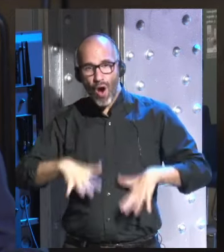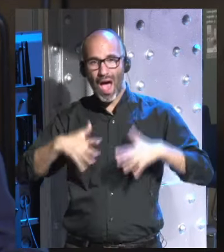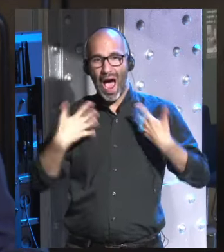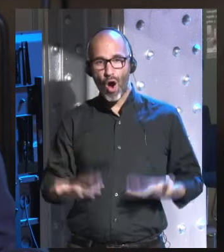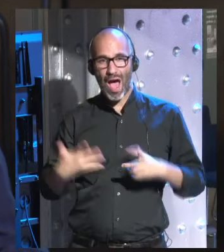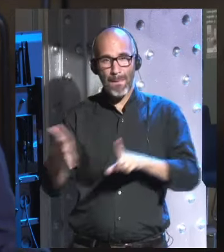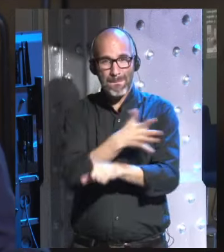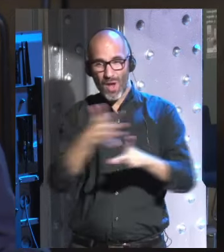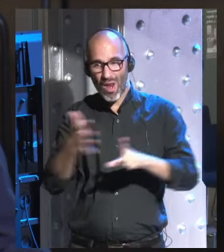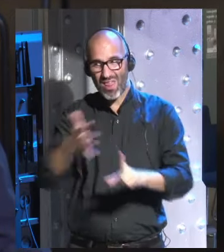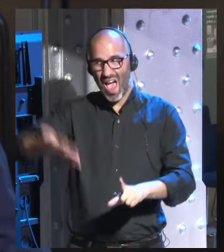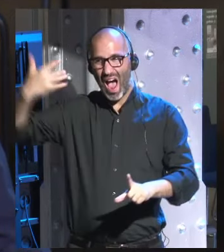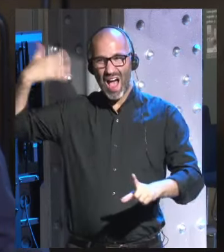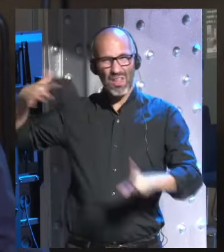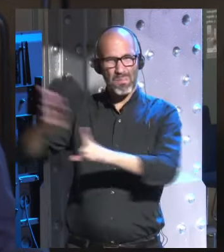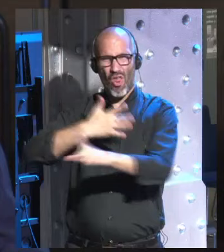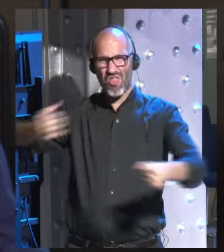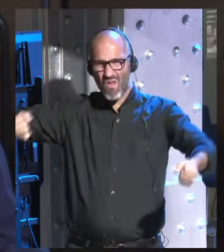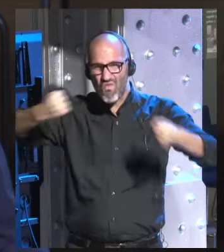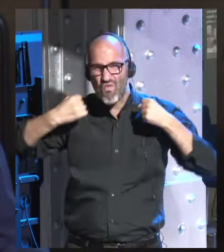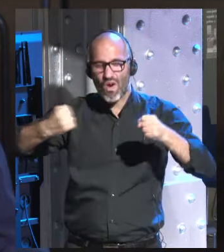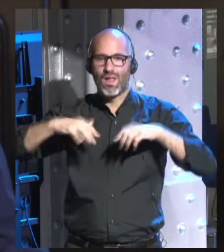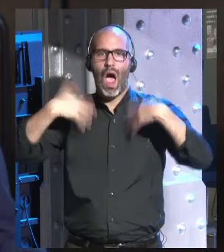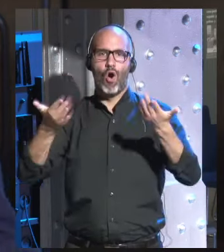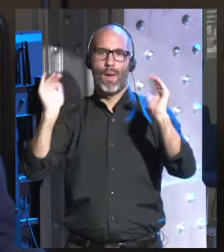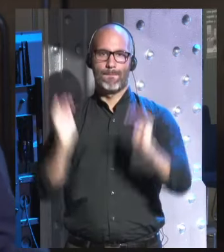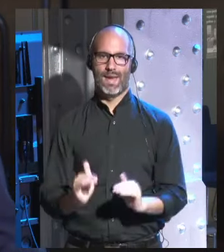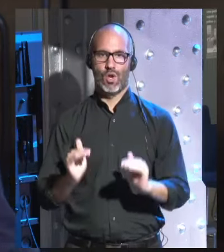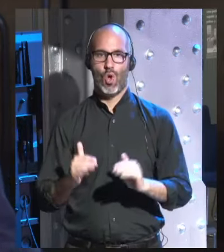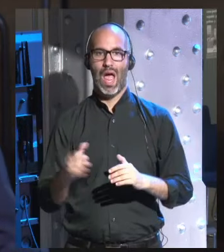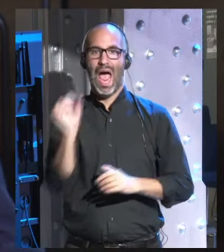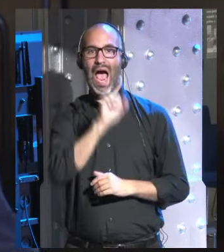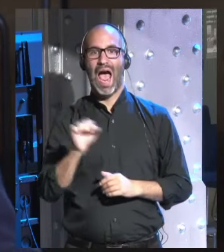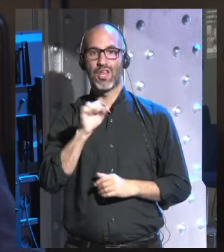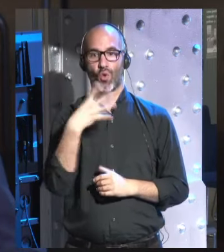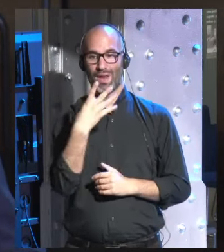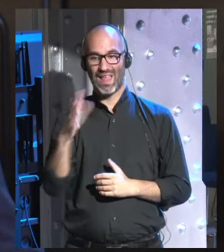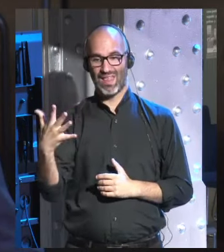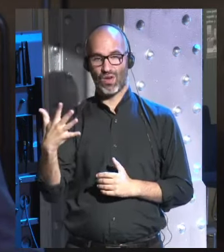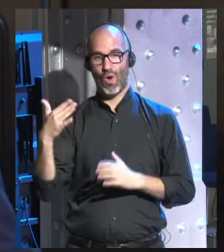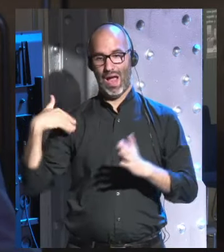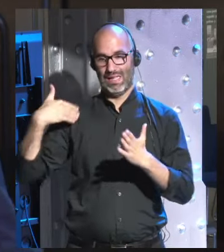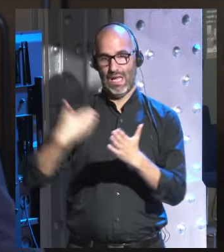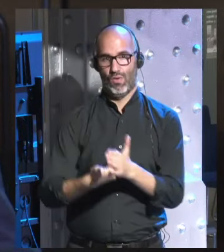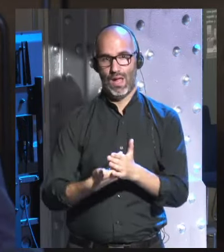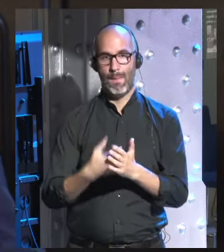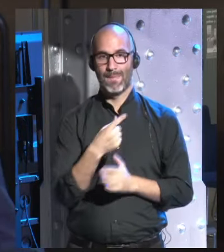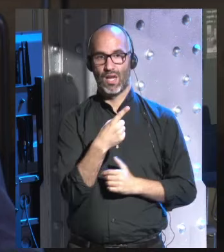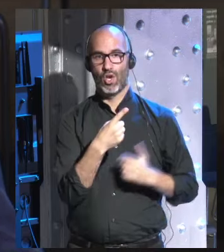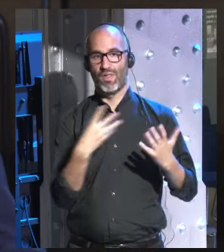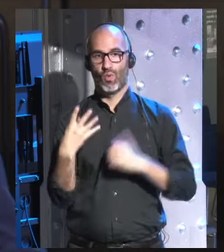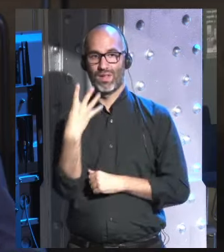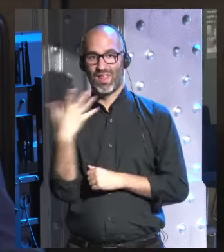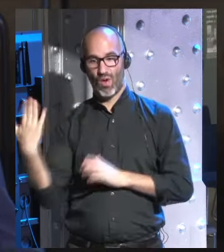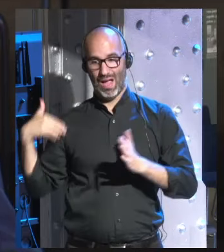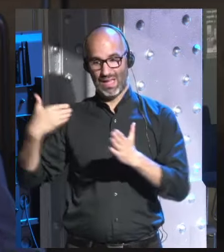que en ninguna época anterior de la historia y en concreto desde el año 45 por las armas nucleares